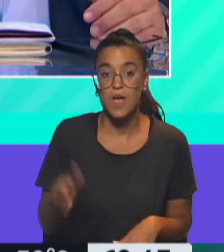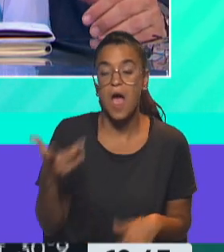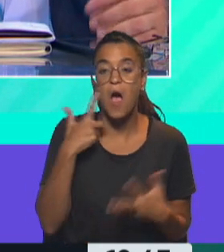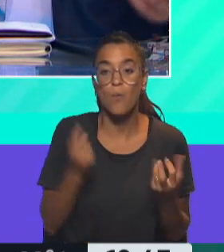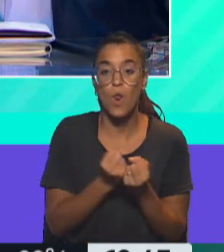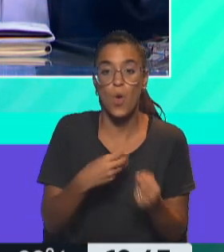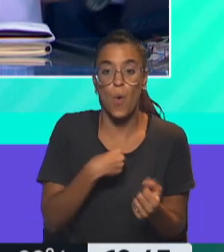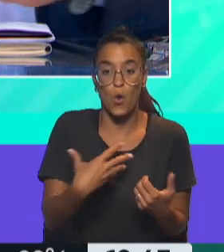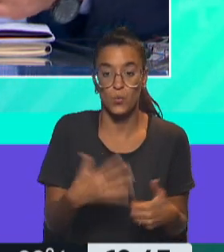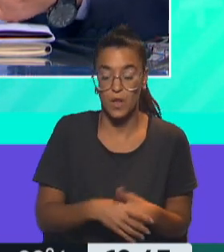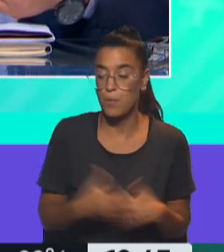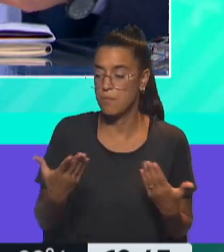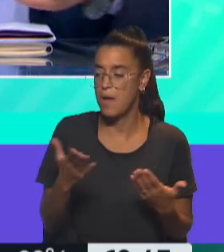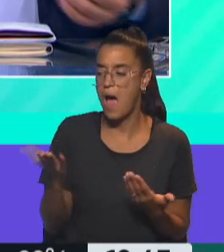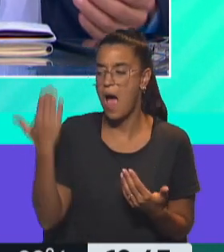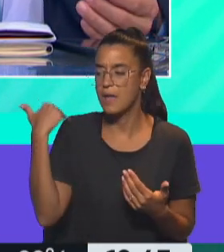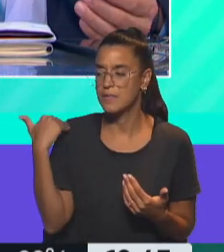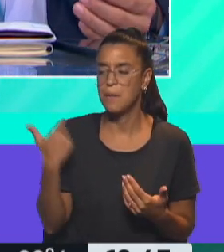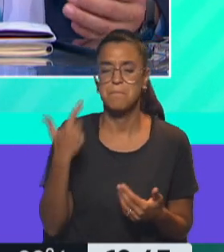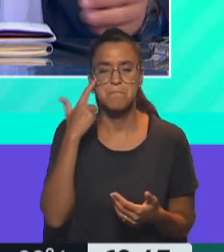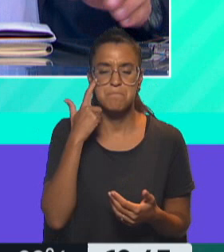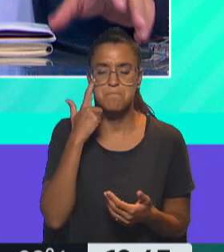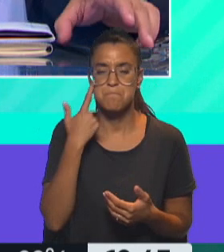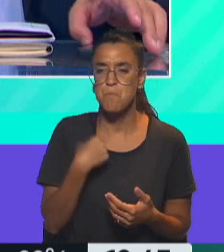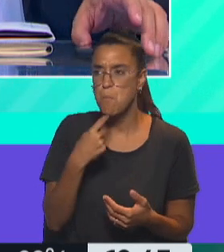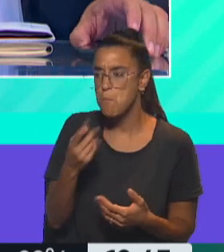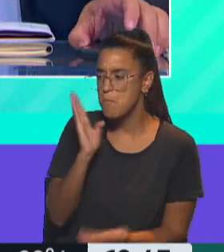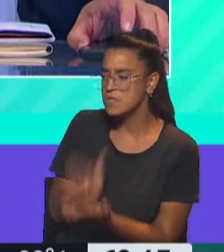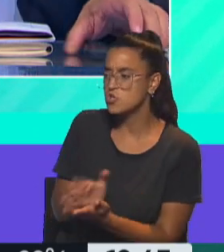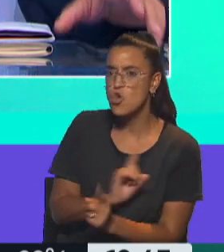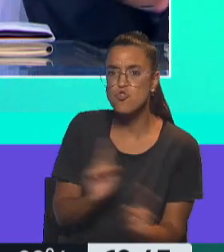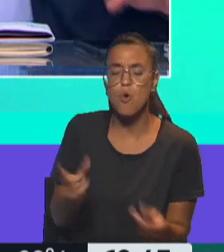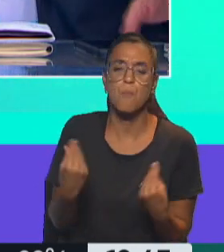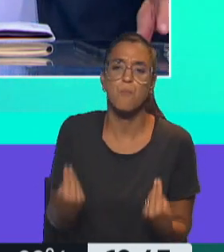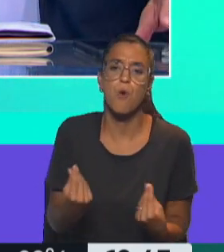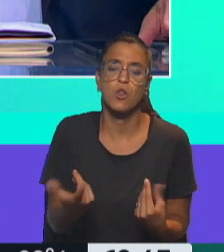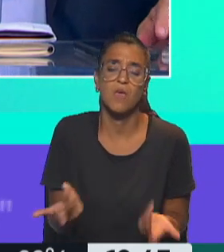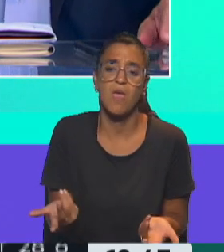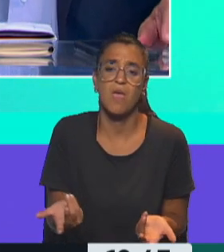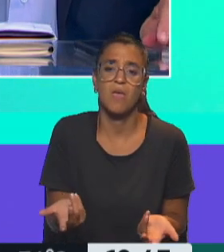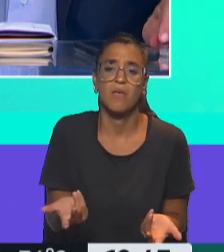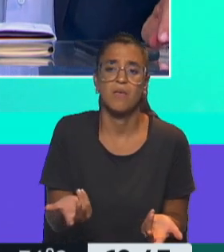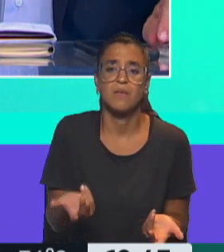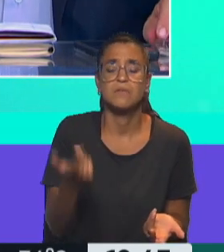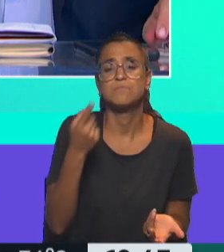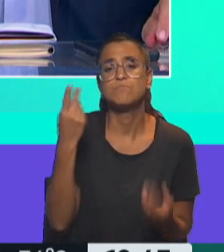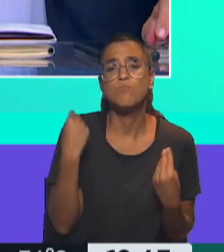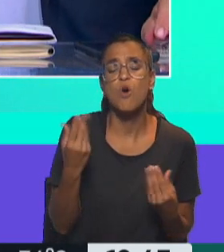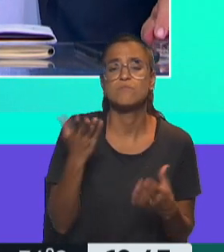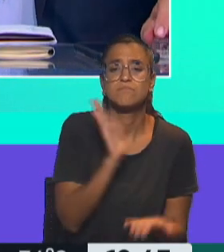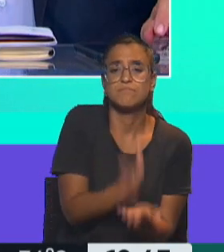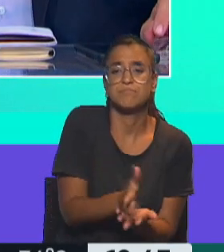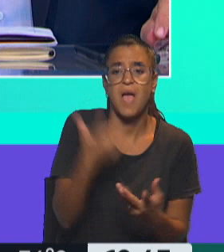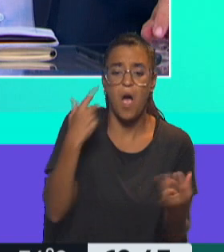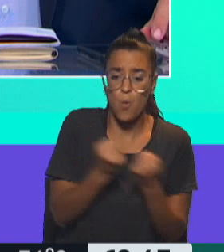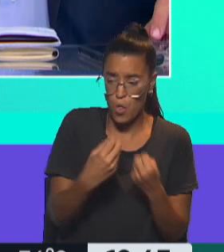voluntarios, esto porque nos hacía mucho la consulta esta. ¿Y por qué no hay sanciones? Y porque el problema es que no está previsto que sea sancionable algo que es